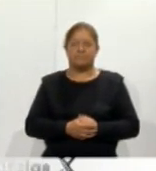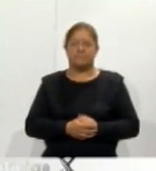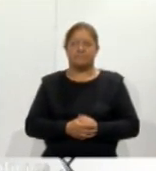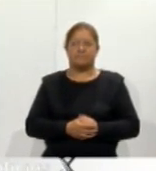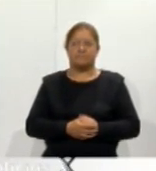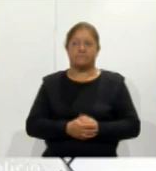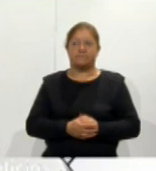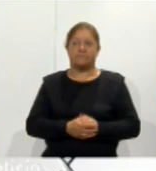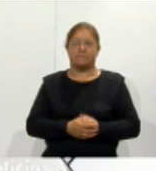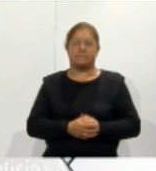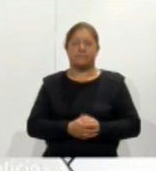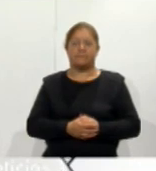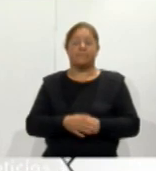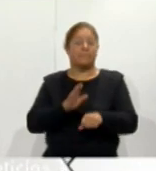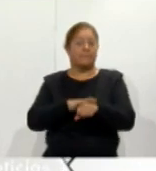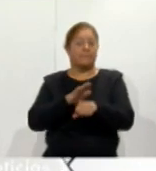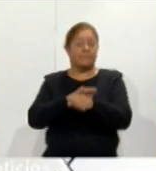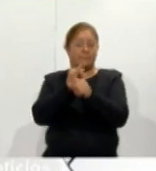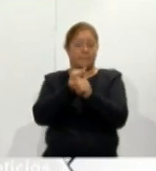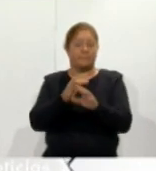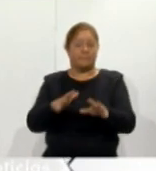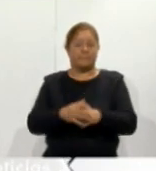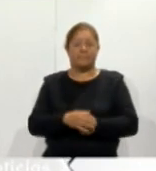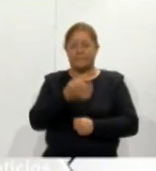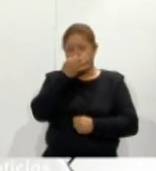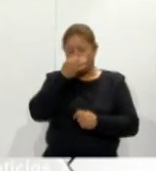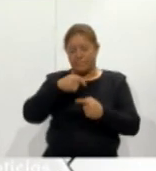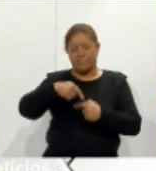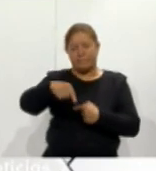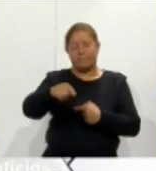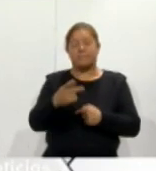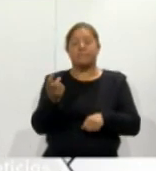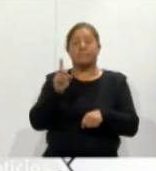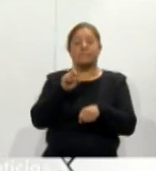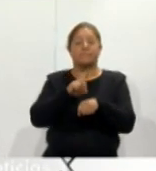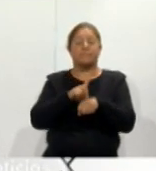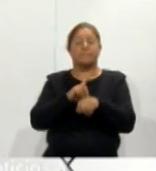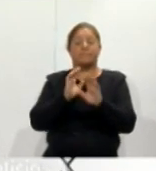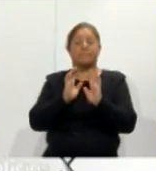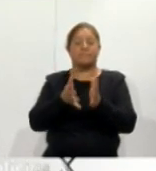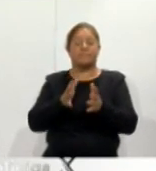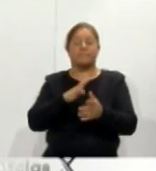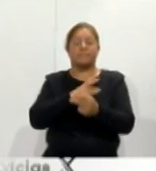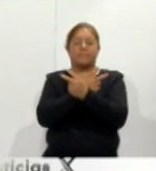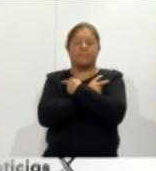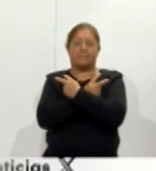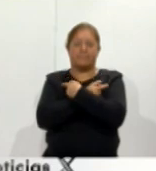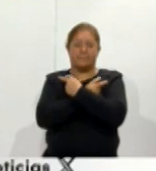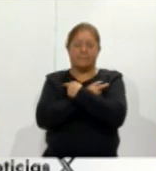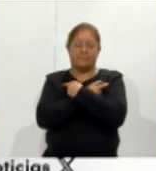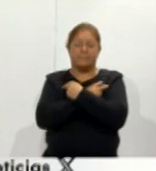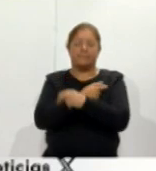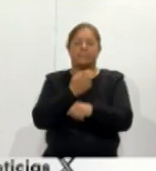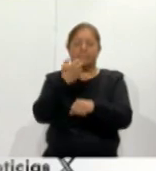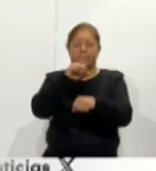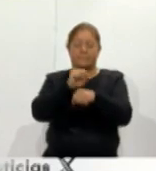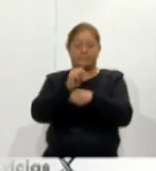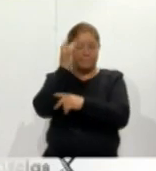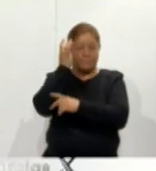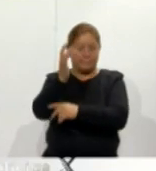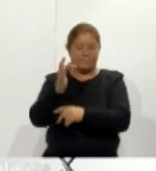Tenemos más información, estamos a unos escasos días de iniciar el periodo vacacional de Semana Santa,